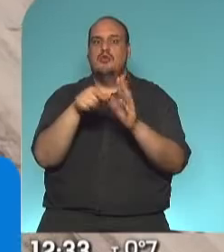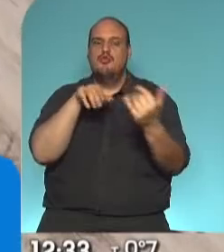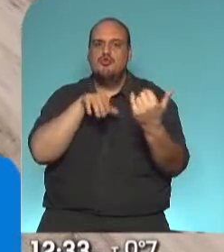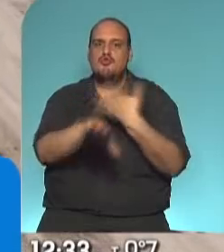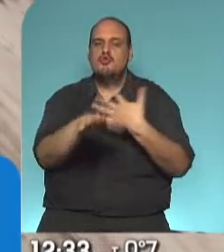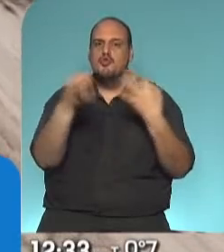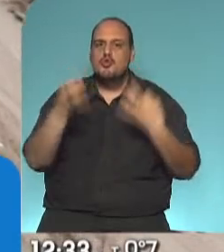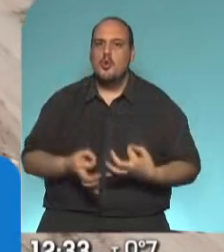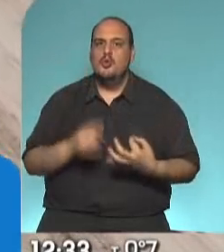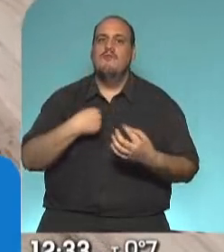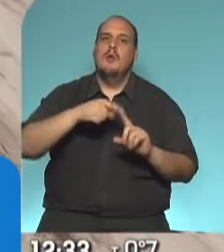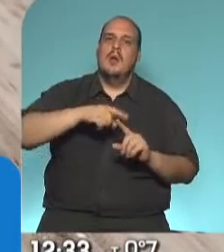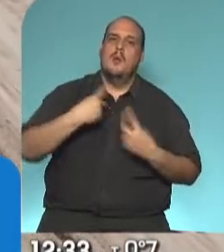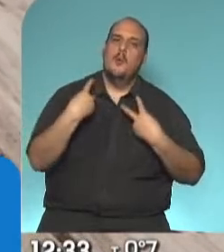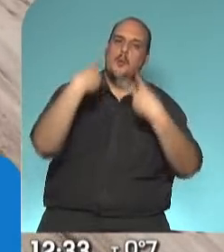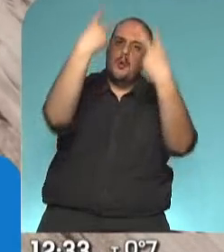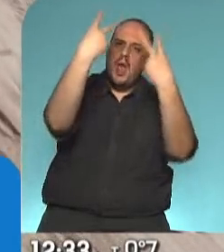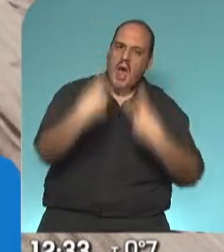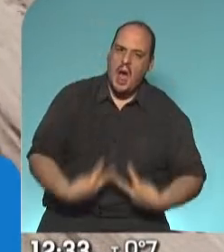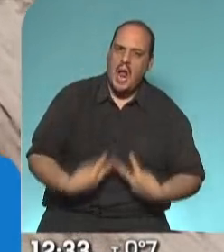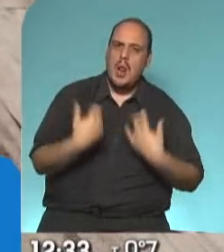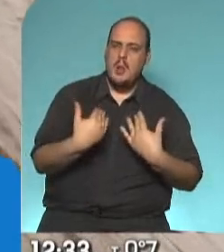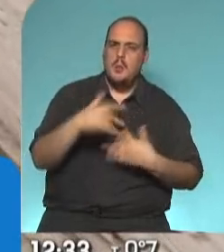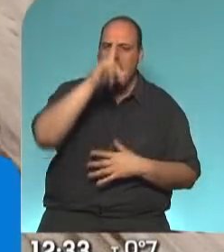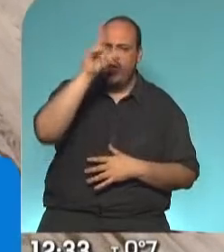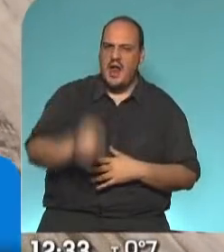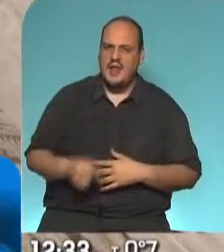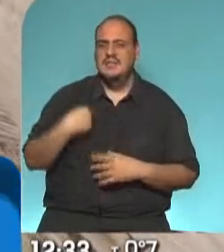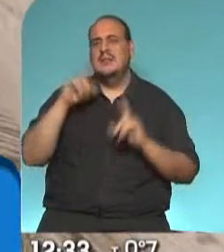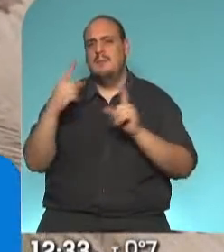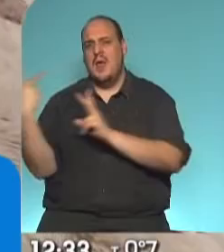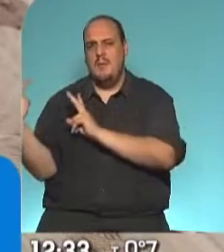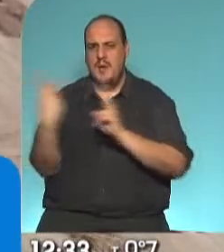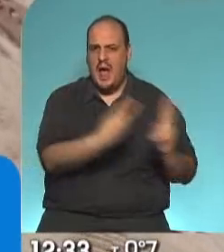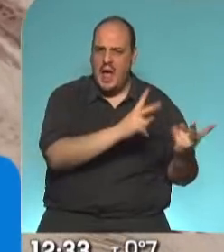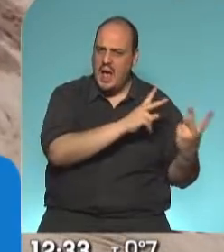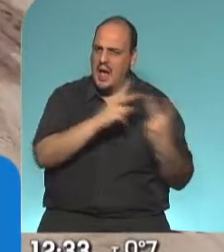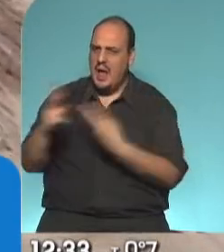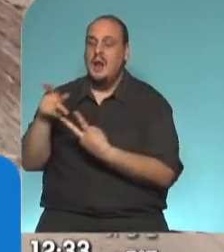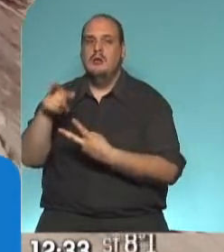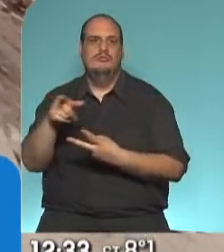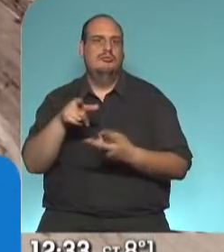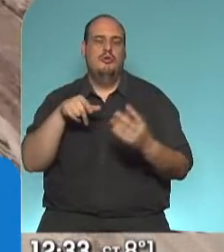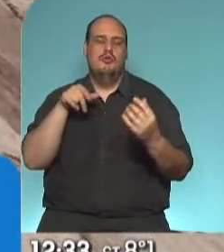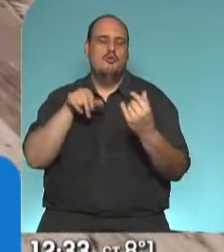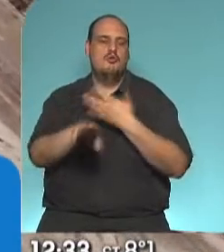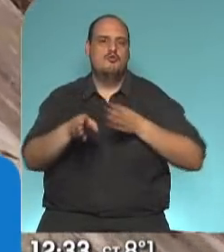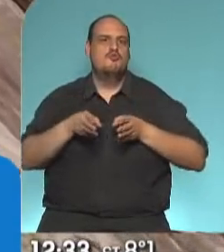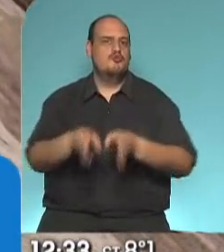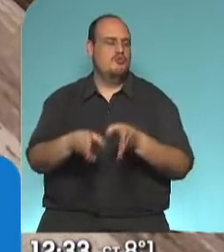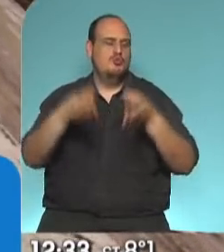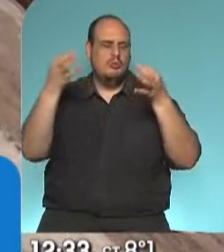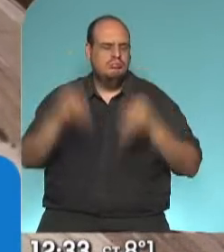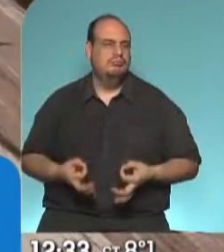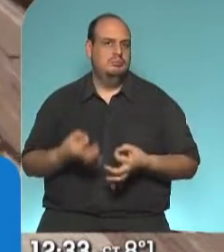dirigirse del norte al sur de la República Argentina, del este al oeste, creo que es estratégico. Y estratégico es también,